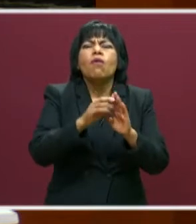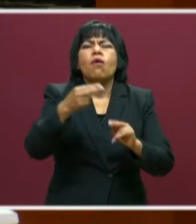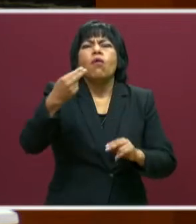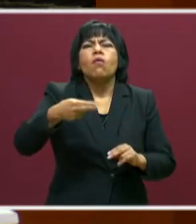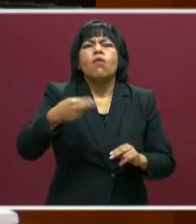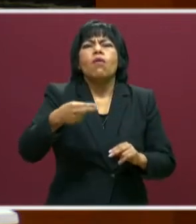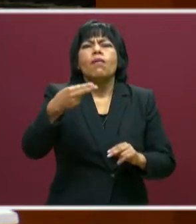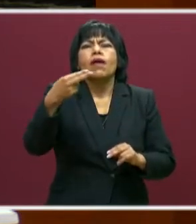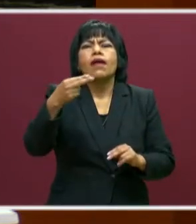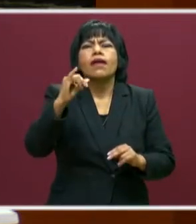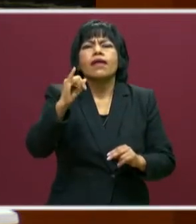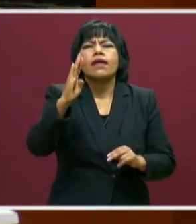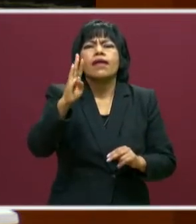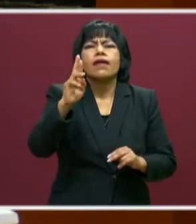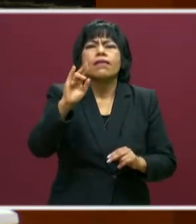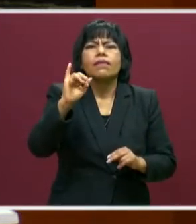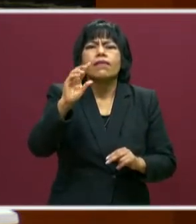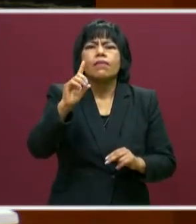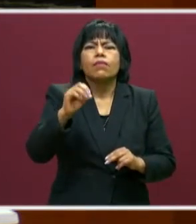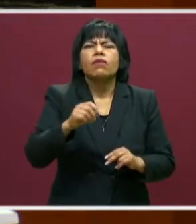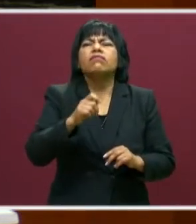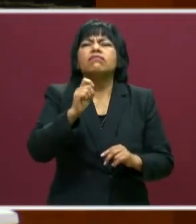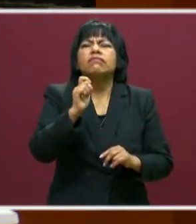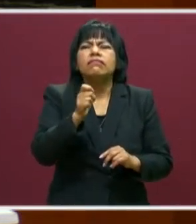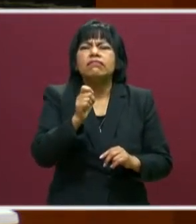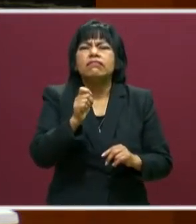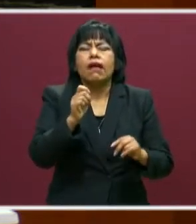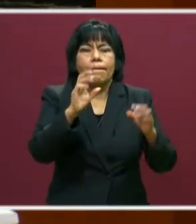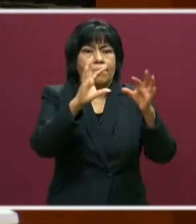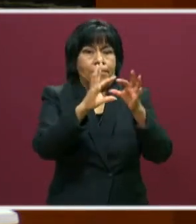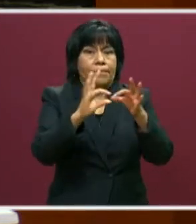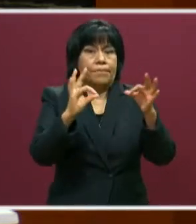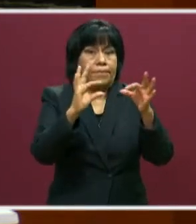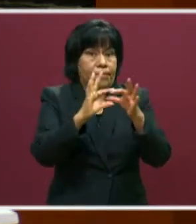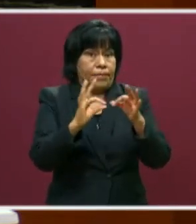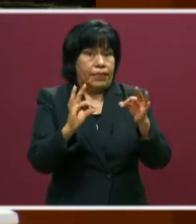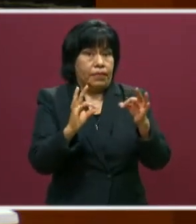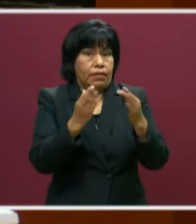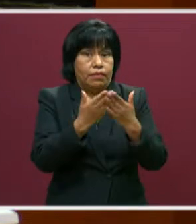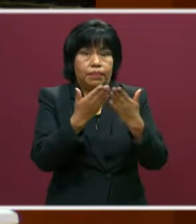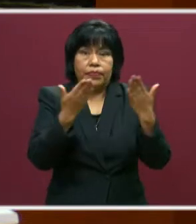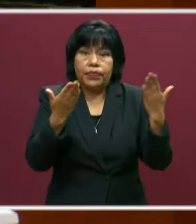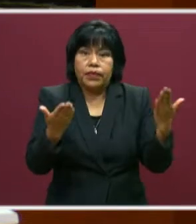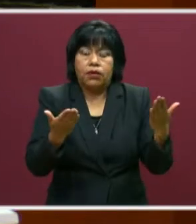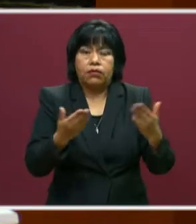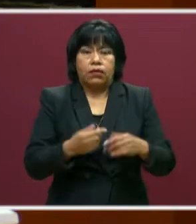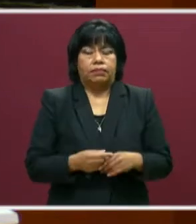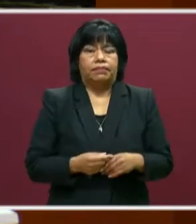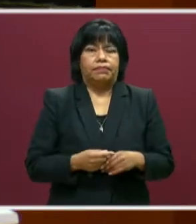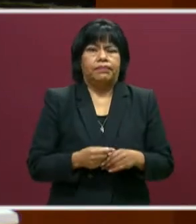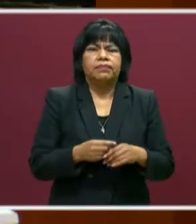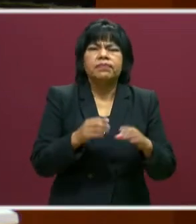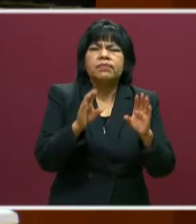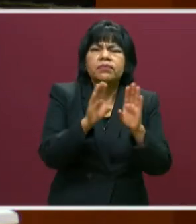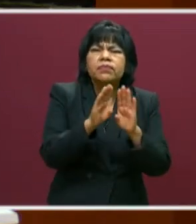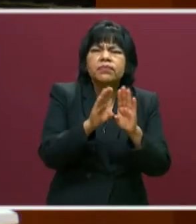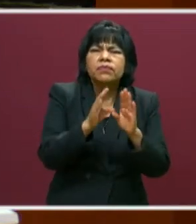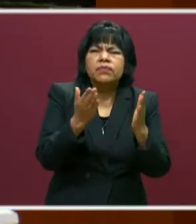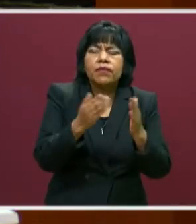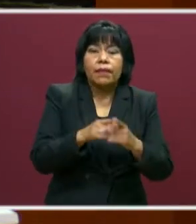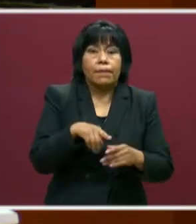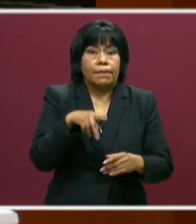Entonces propiamente trataré de compartirles en qué consiste este modelo híbrido. Híbrido, sí